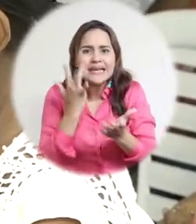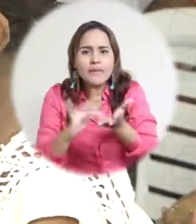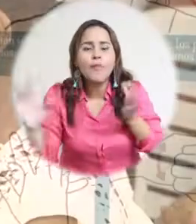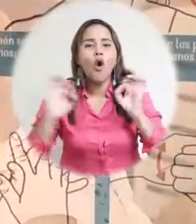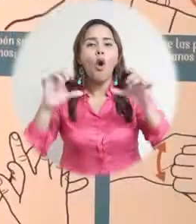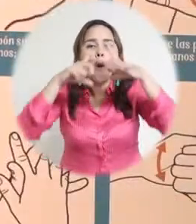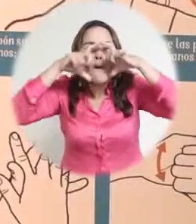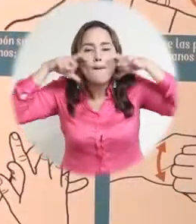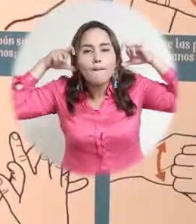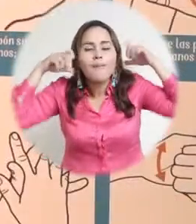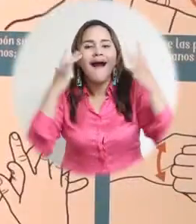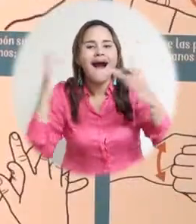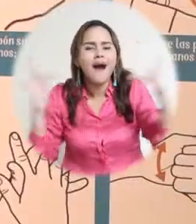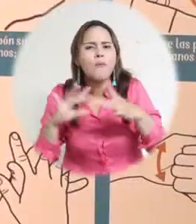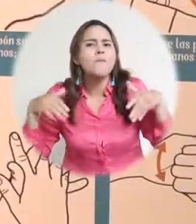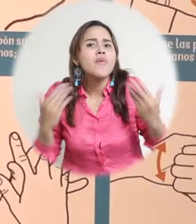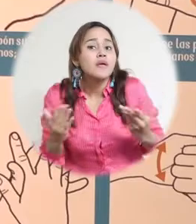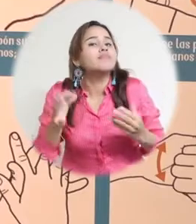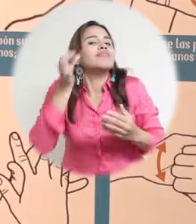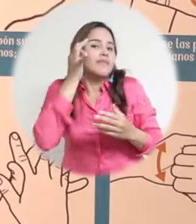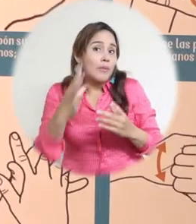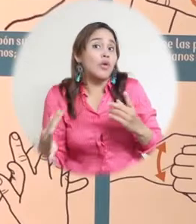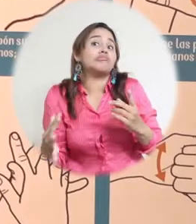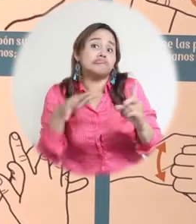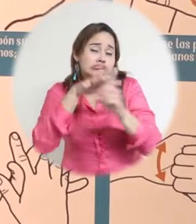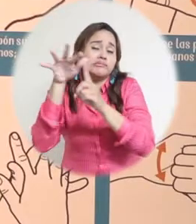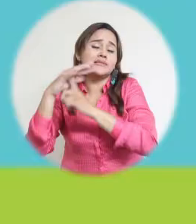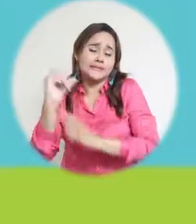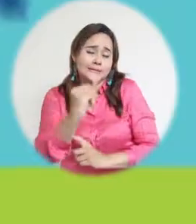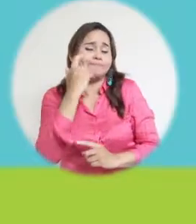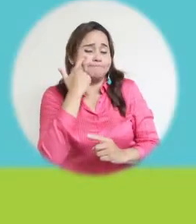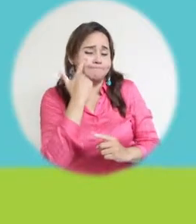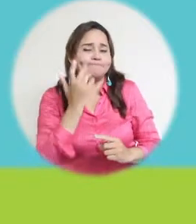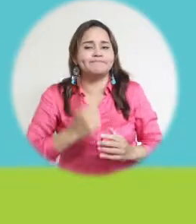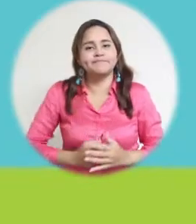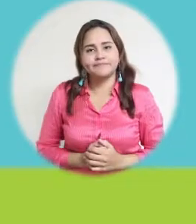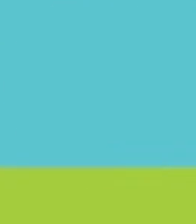cómo se coloca un tapabocas, pronto vamos a tener una afectación importante.